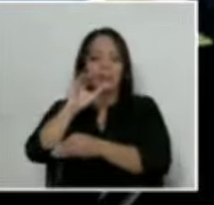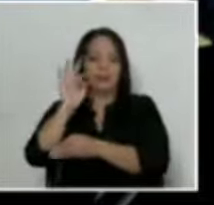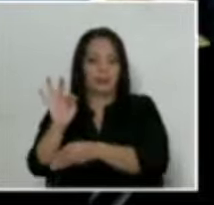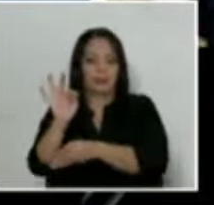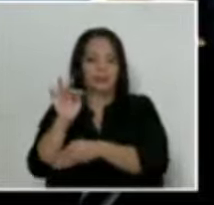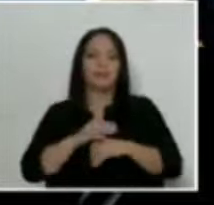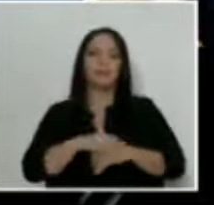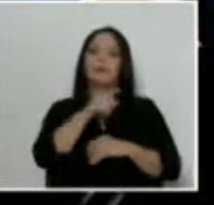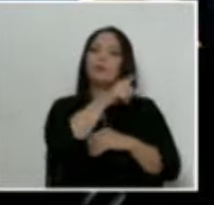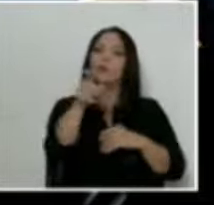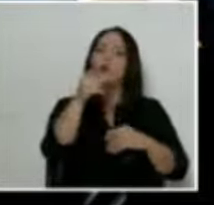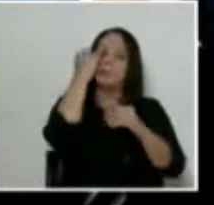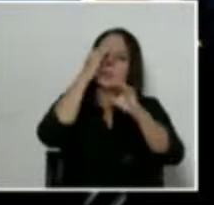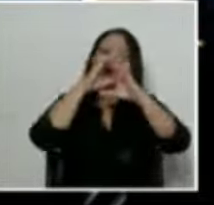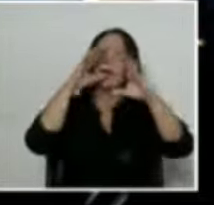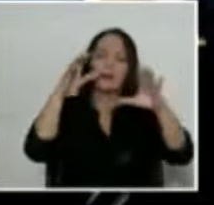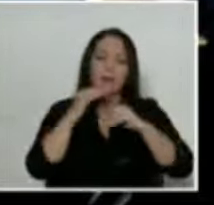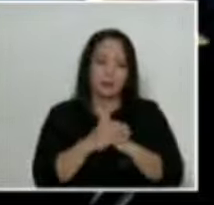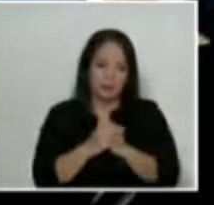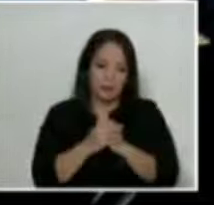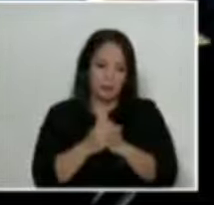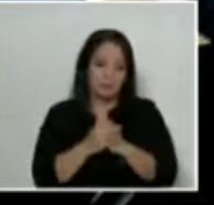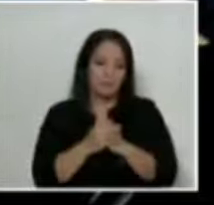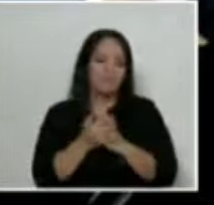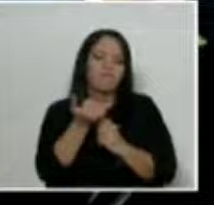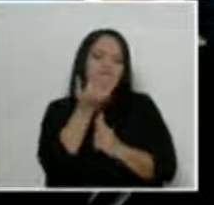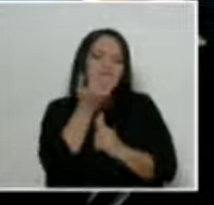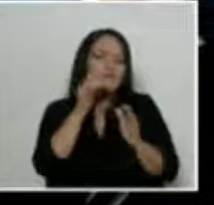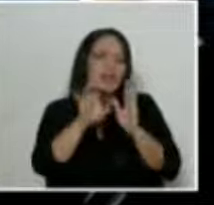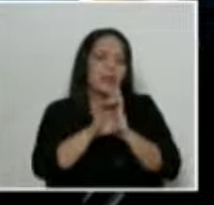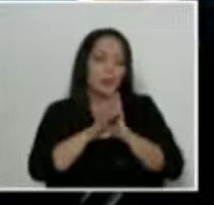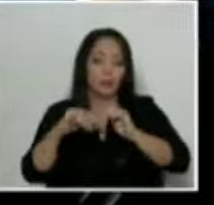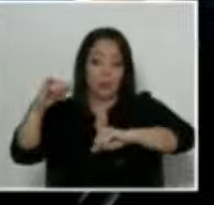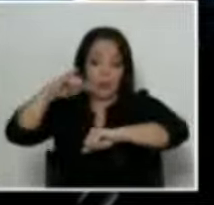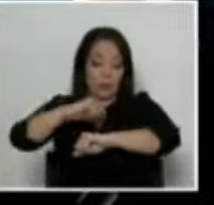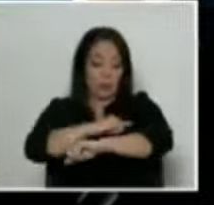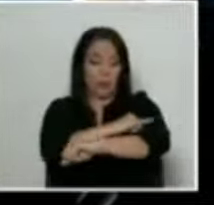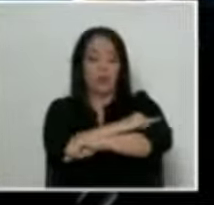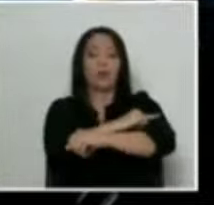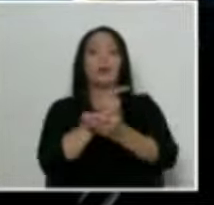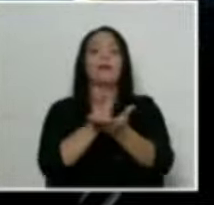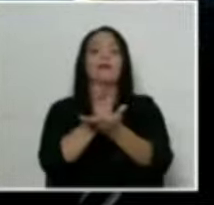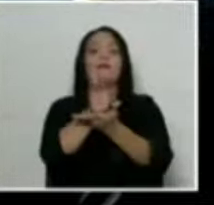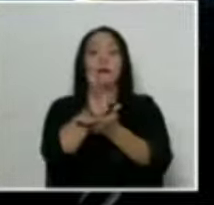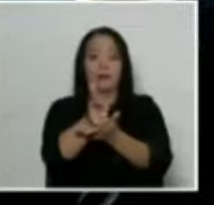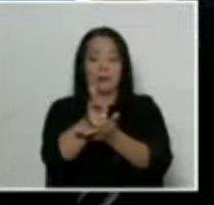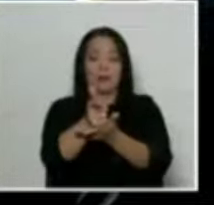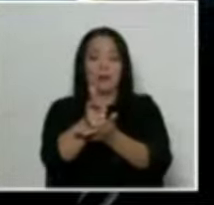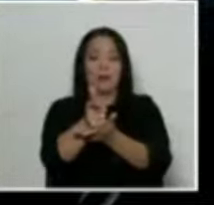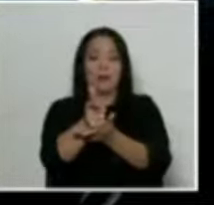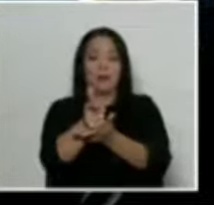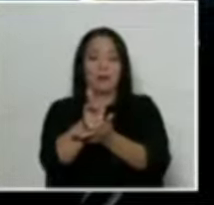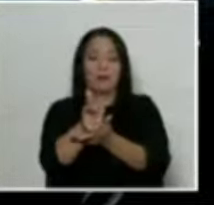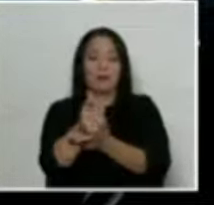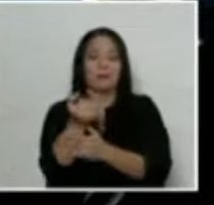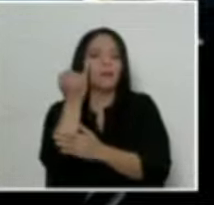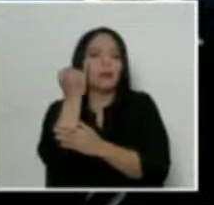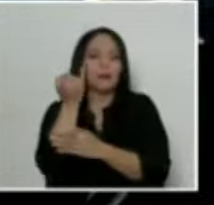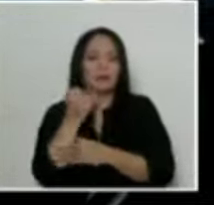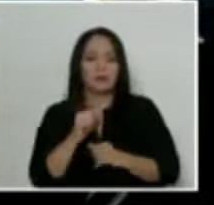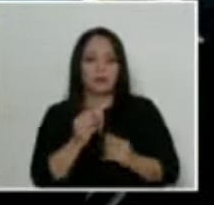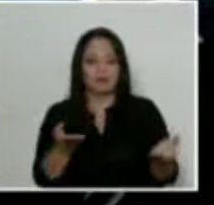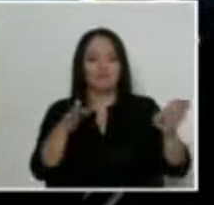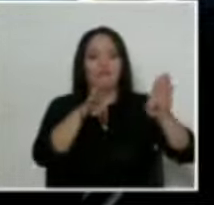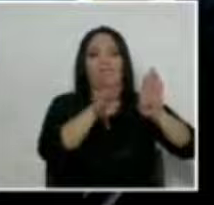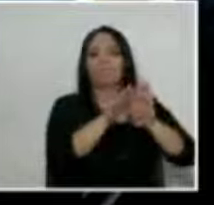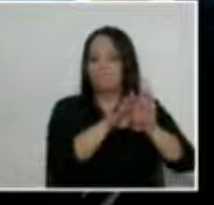Imagínense ustedes qué pasaría si el aeropuerto de Liberia no puede